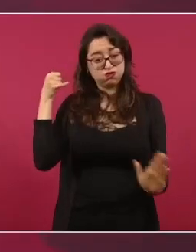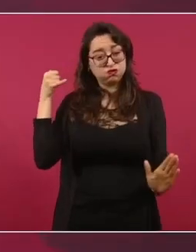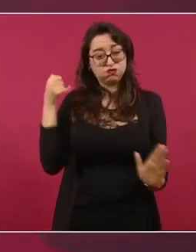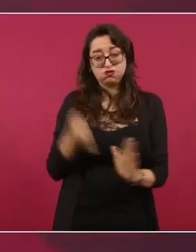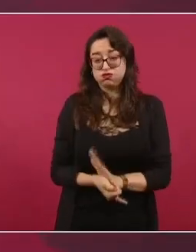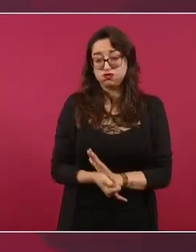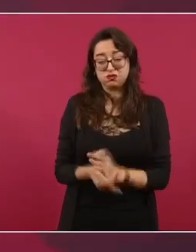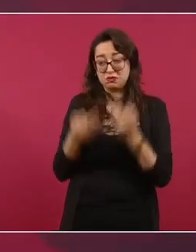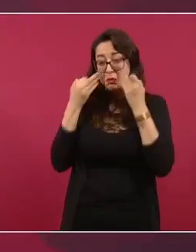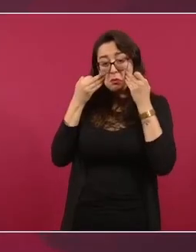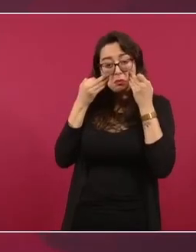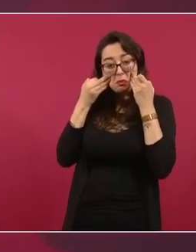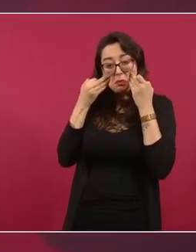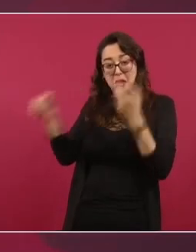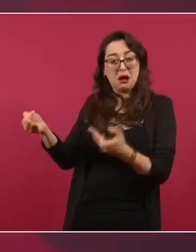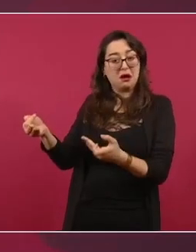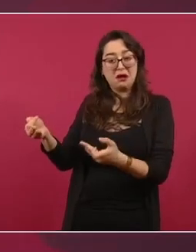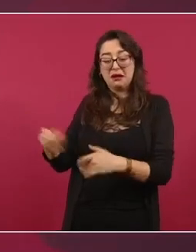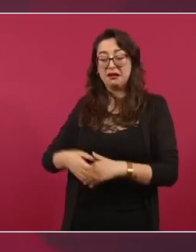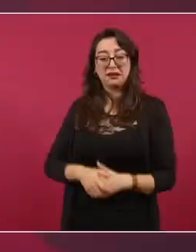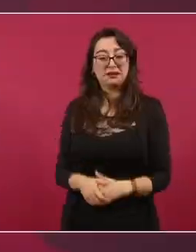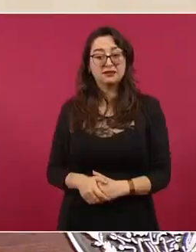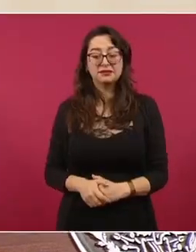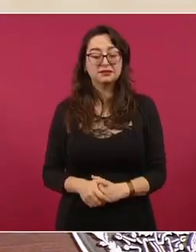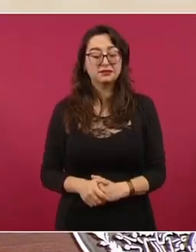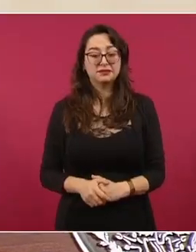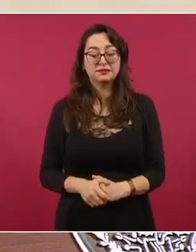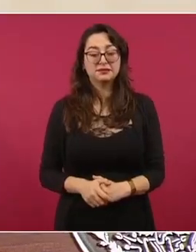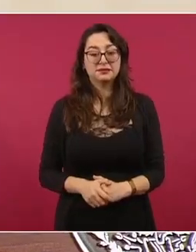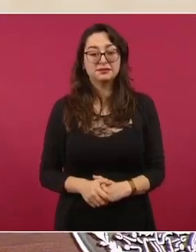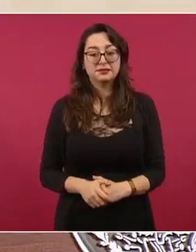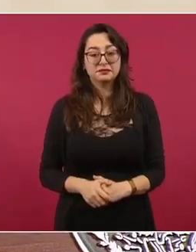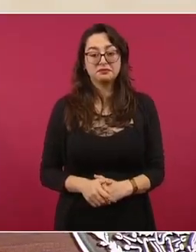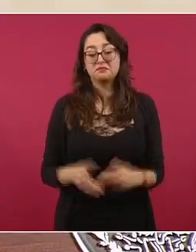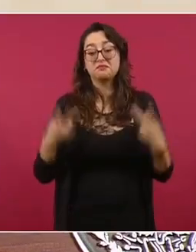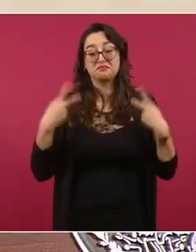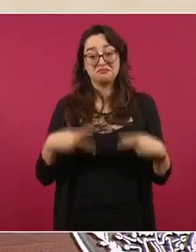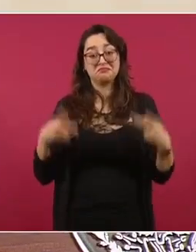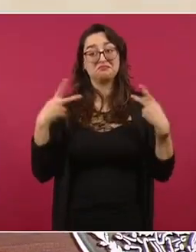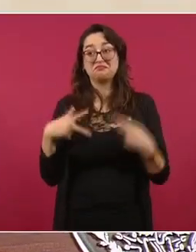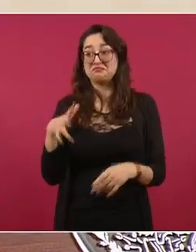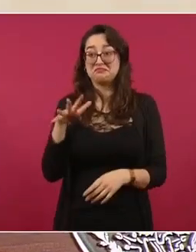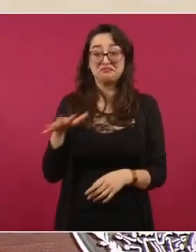notorio, de dominio público.